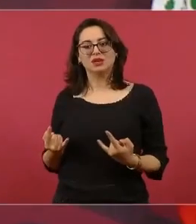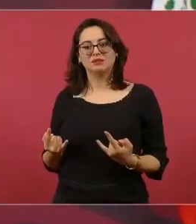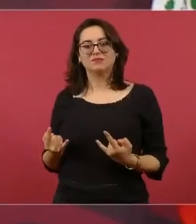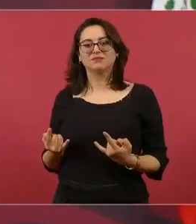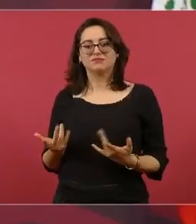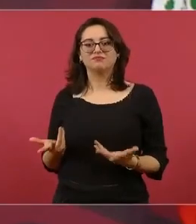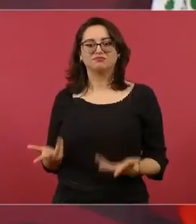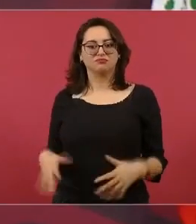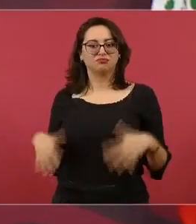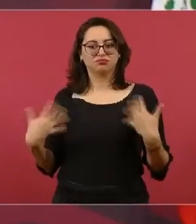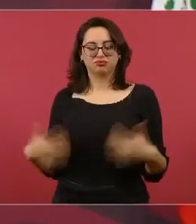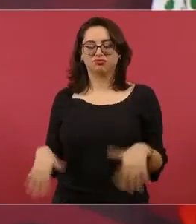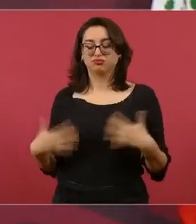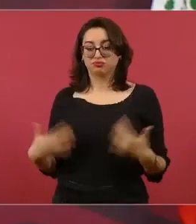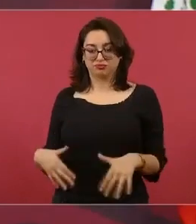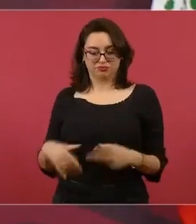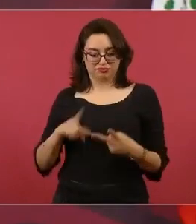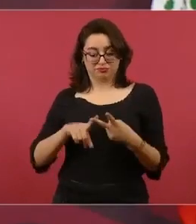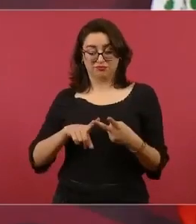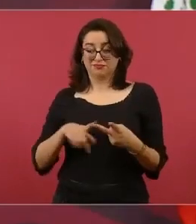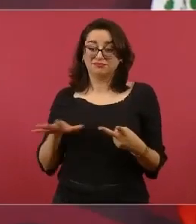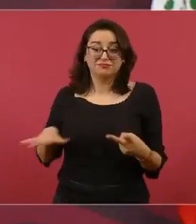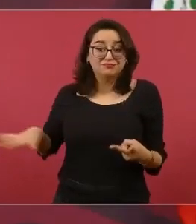Además, fue una gran injusticia lo que hicieron con los trabajadores.